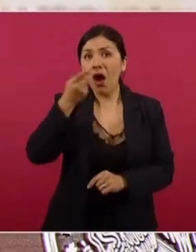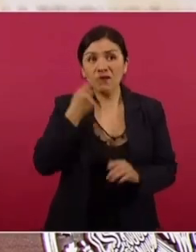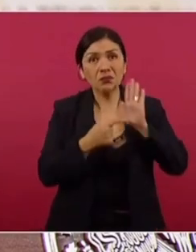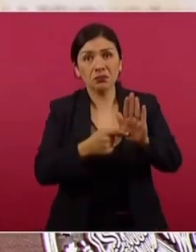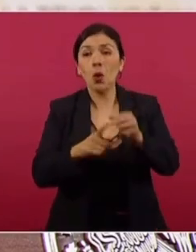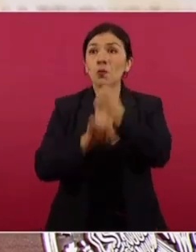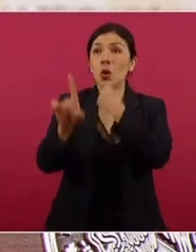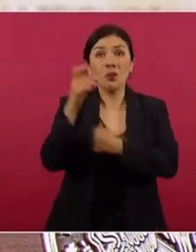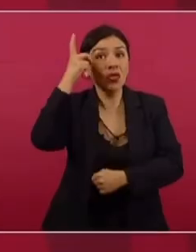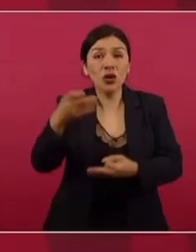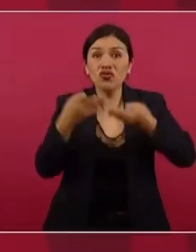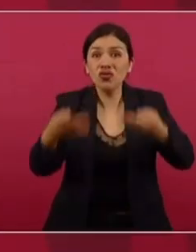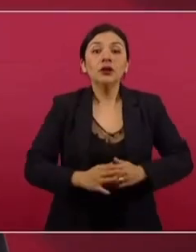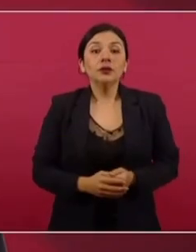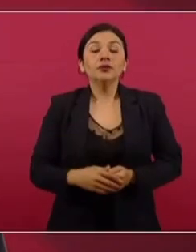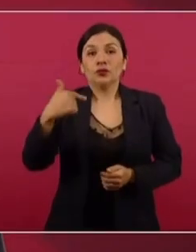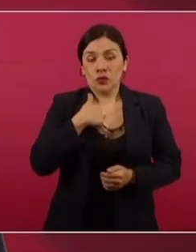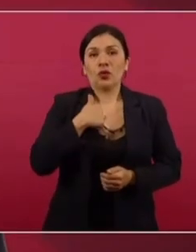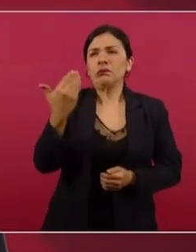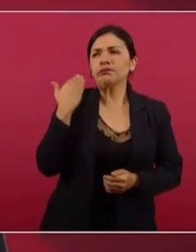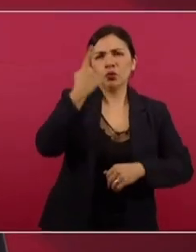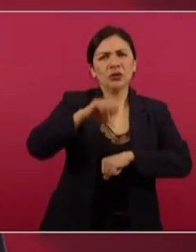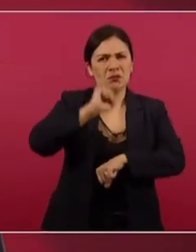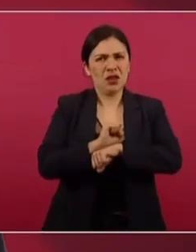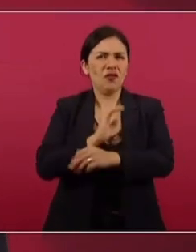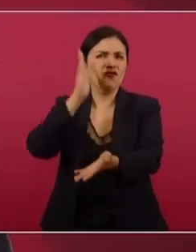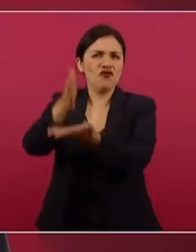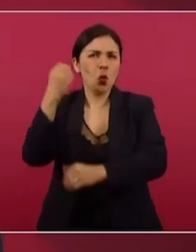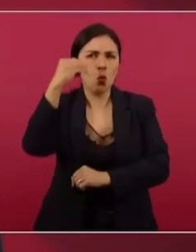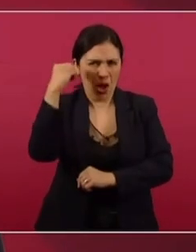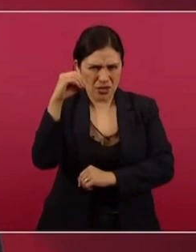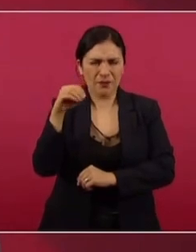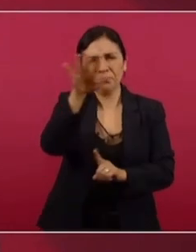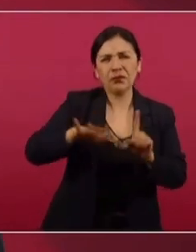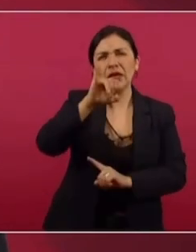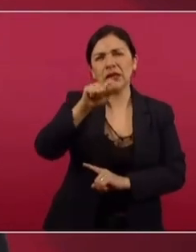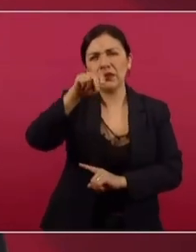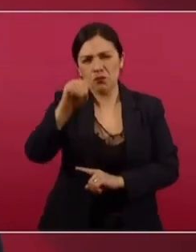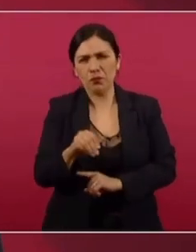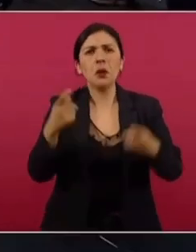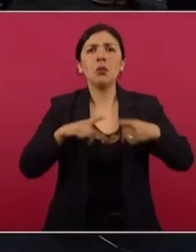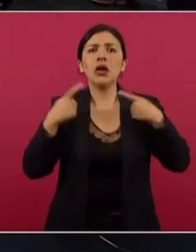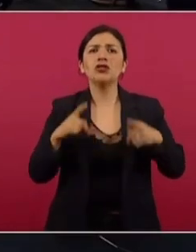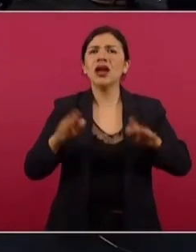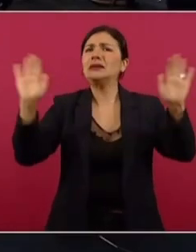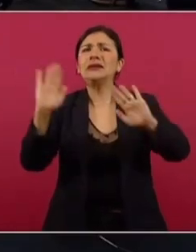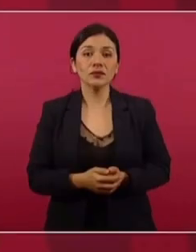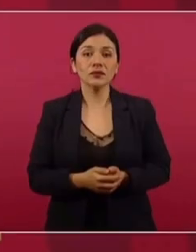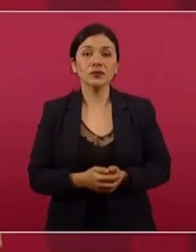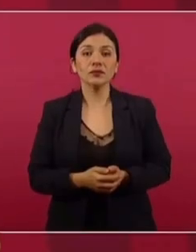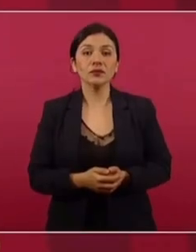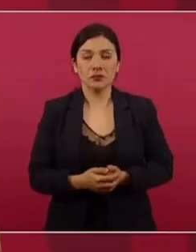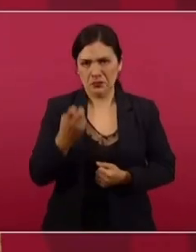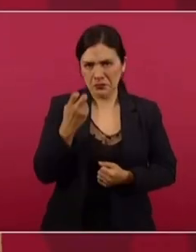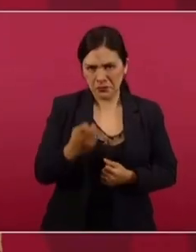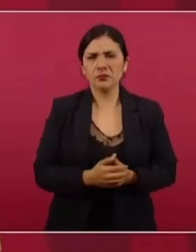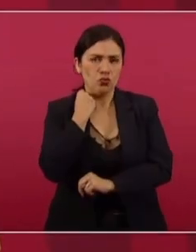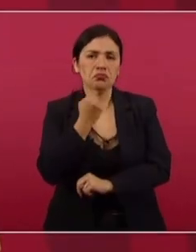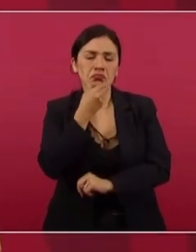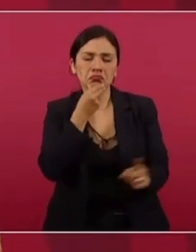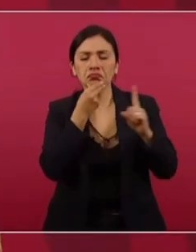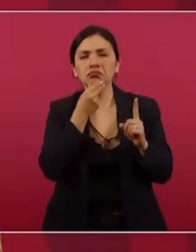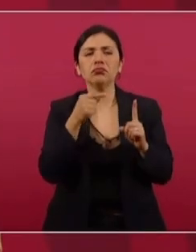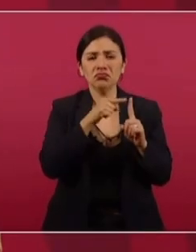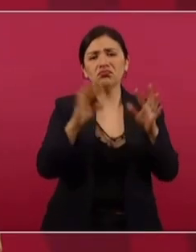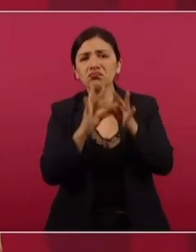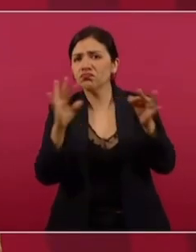de resolver un problema agrario y no lo he resuelto. Hace una semana, pues, a Oaxaca, por el Istmo, me pararon con un problema agrario. Llegó un abogado